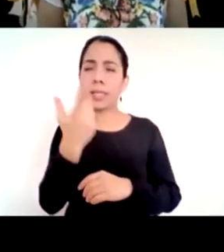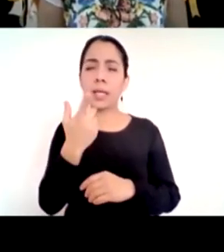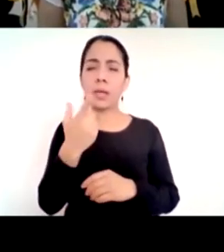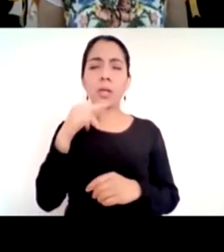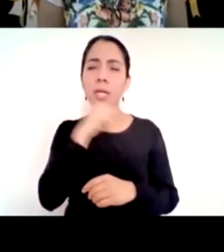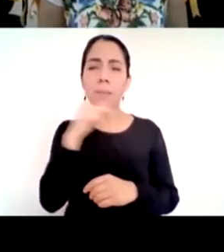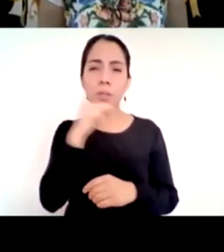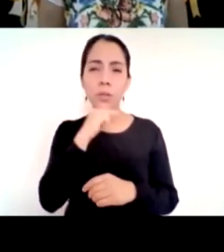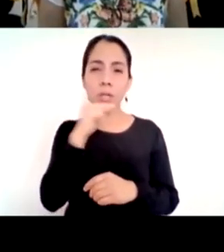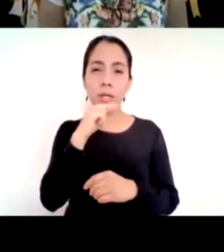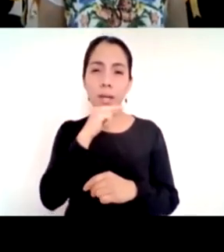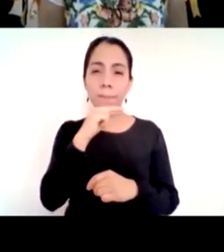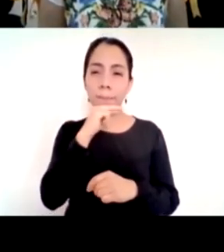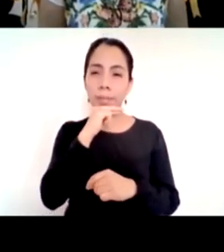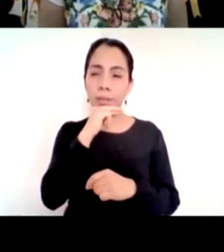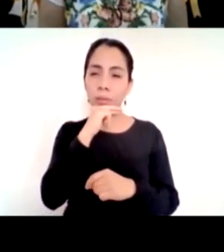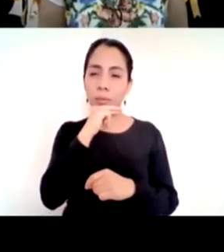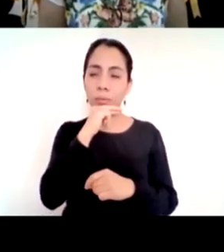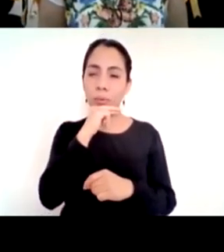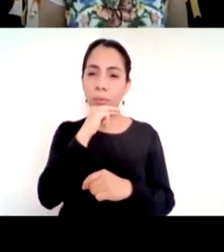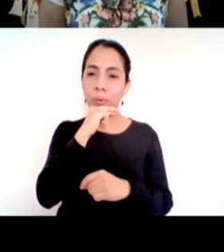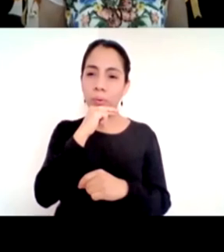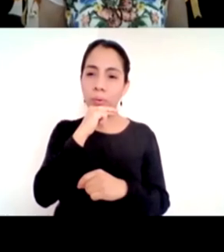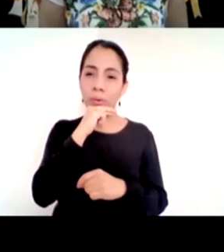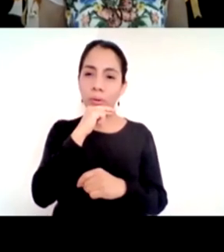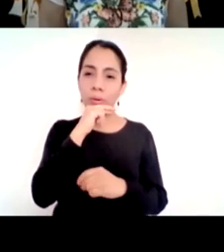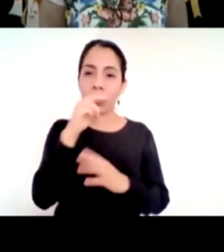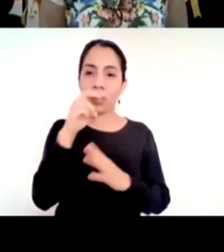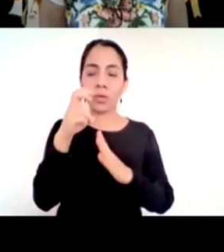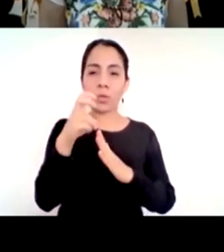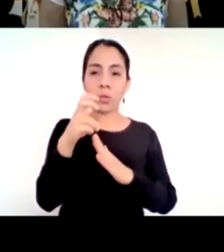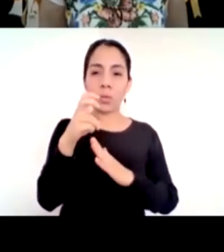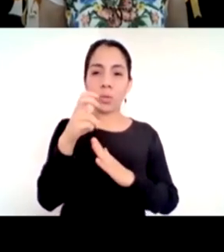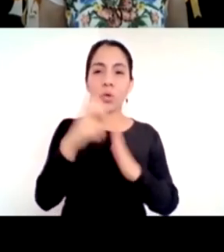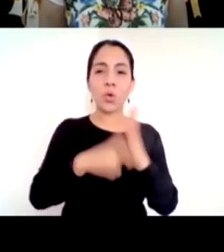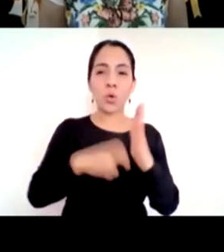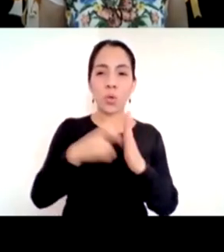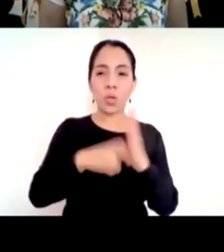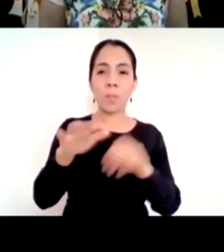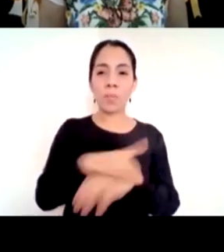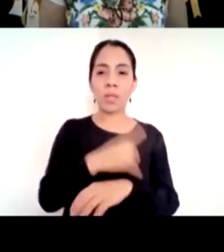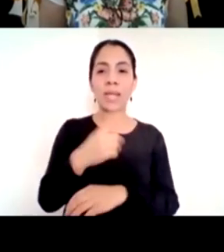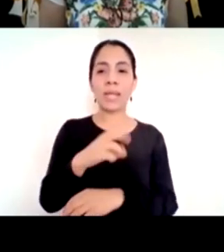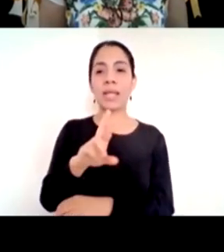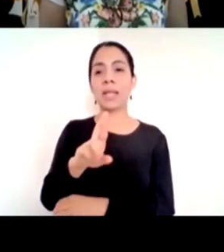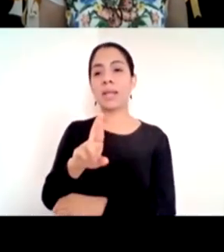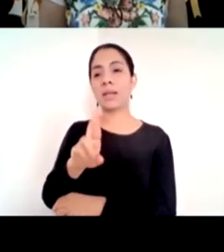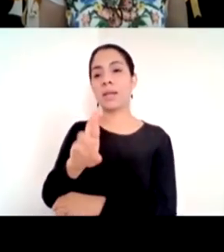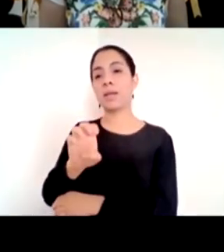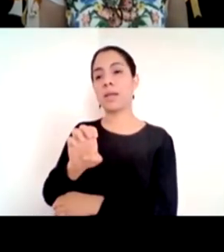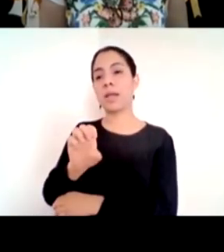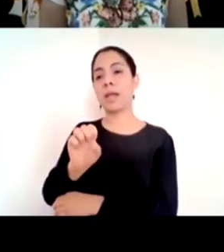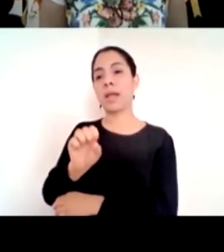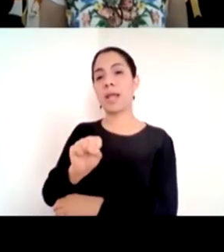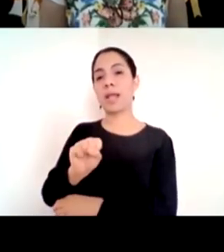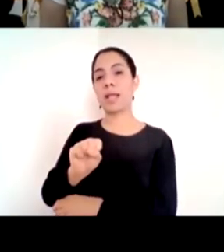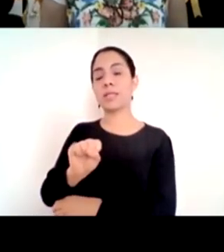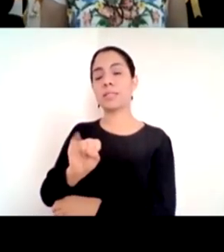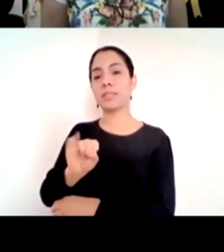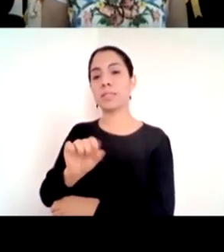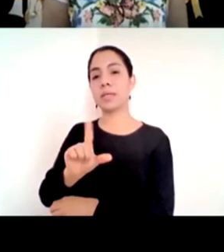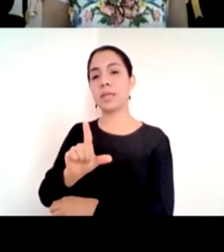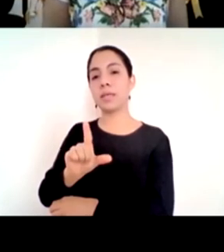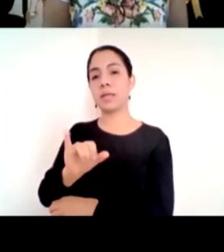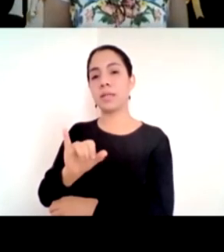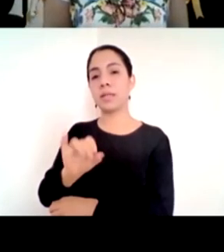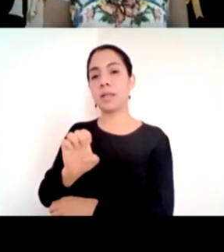de de de de de dicción porque yo pronuncio resiliencia pero es resiliencia entonces la palabra ahí se